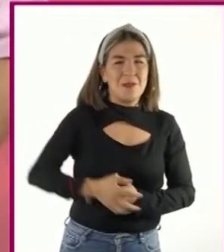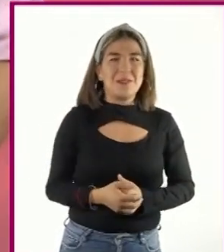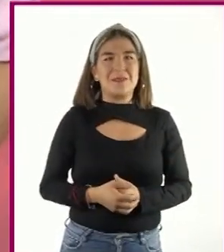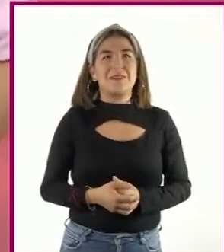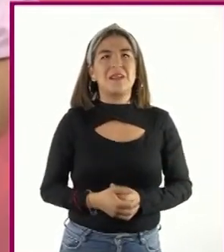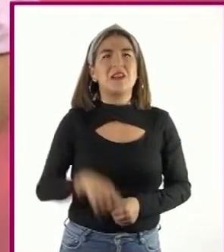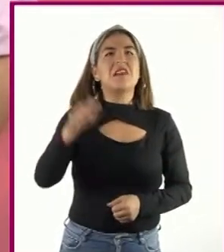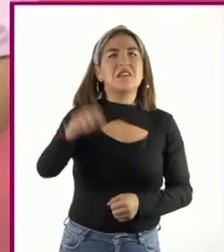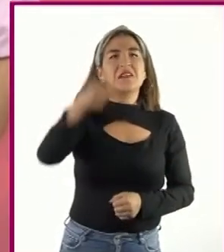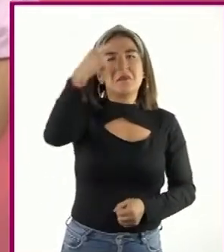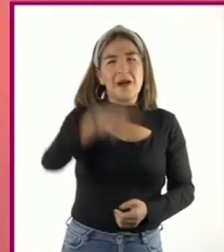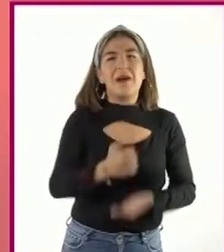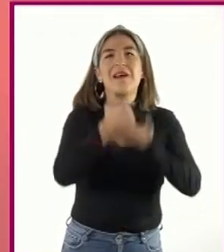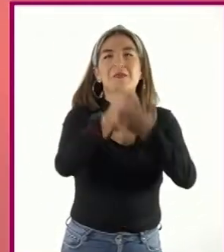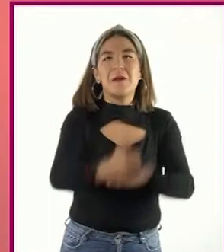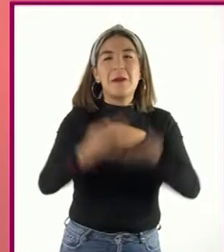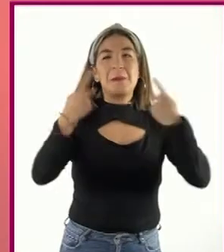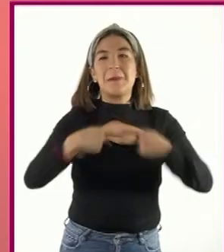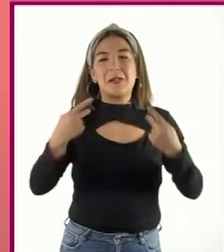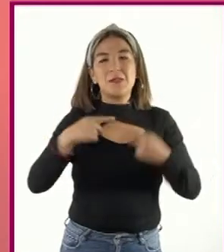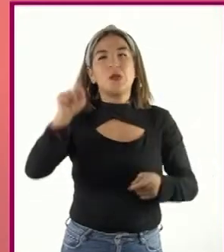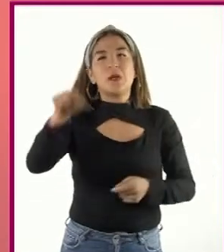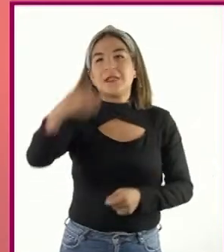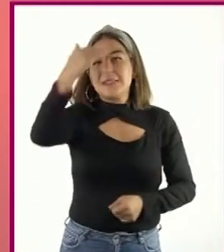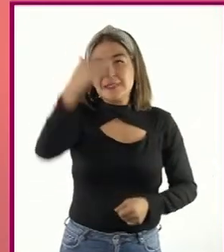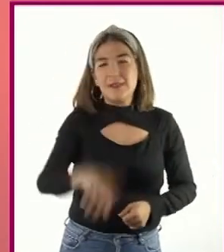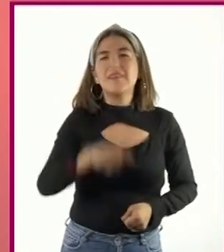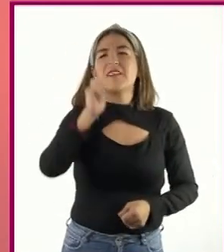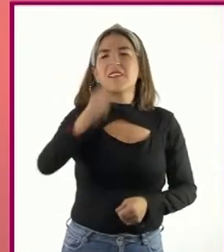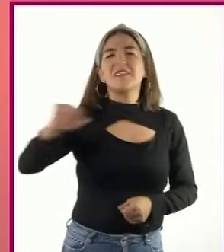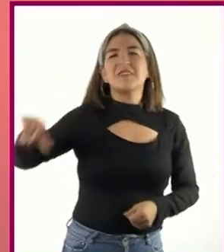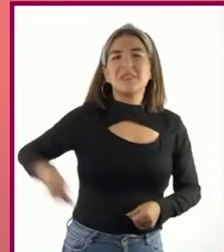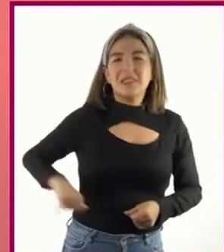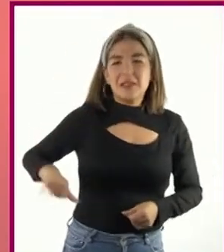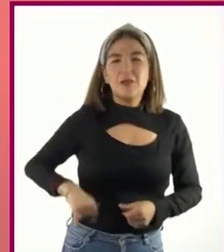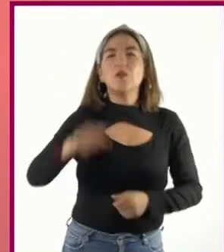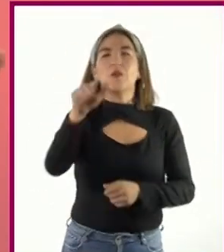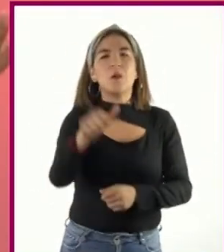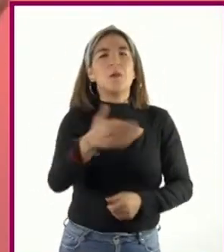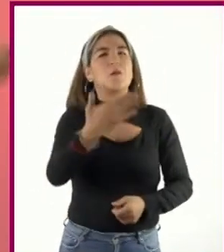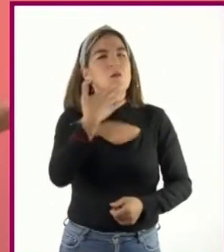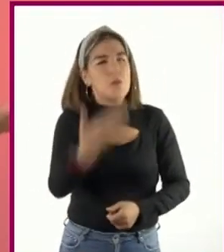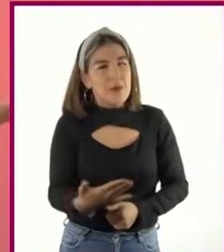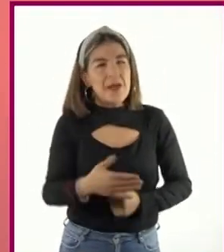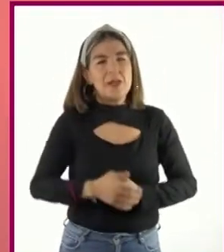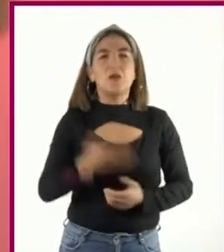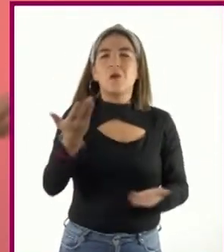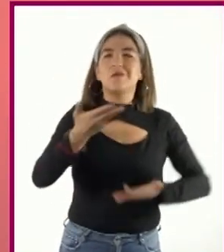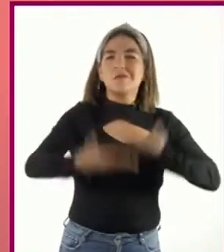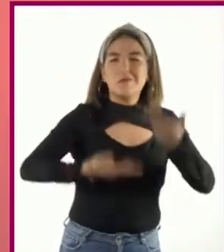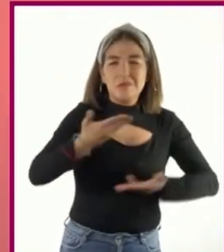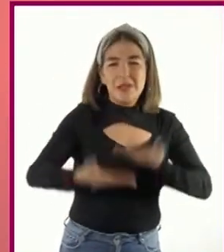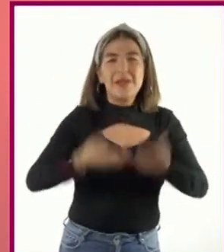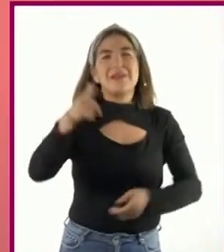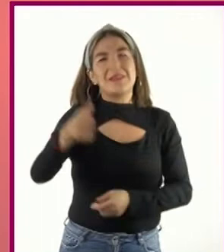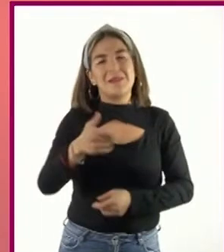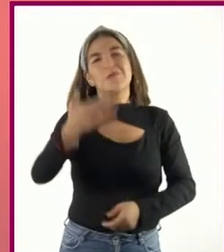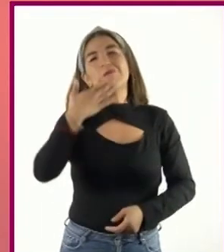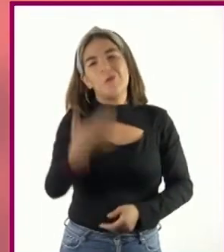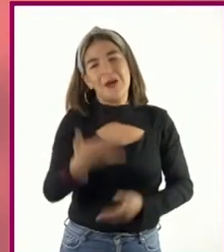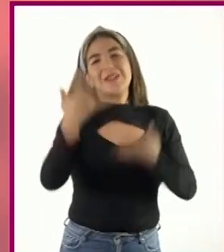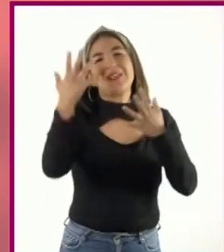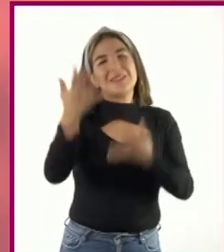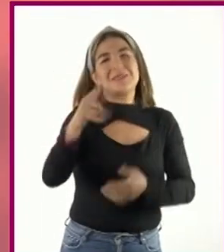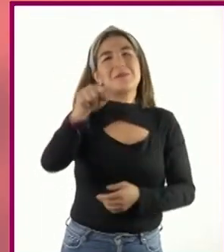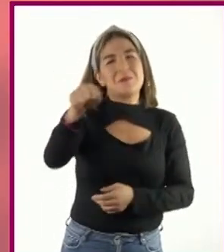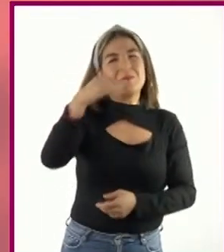Esto ayuda a que el destinatario sepa que nos interesa su bienestar o que por cortesía le mandamos buenos deseos.